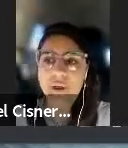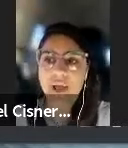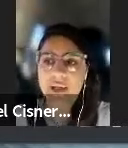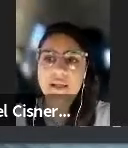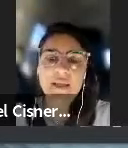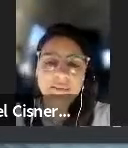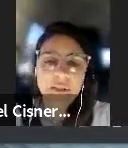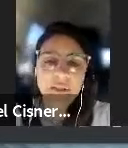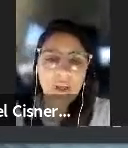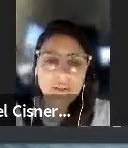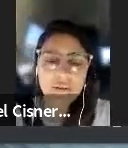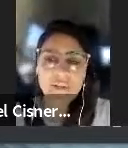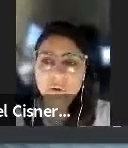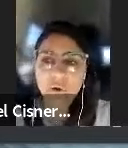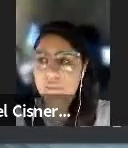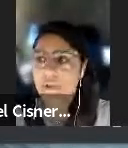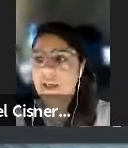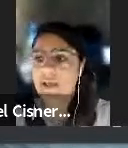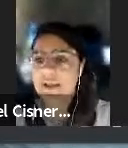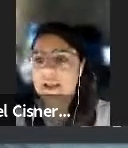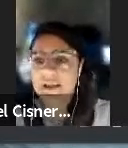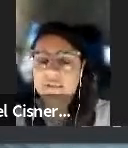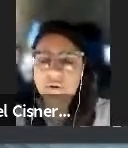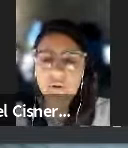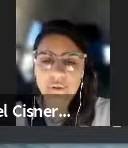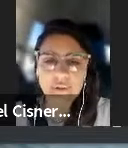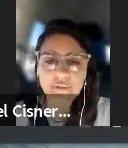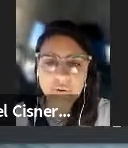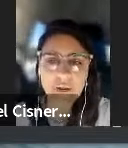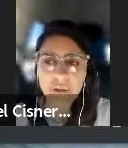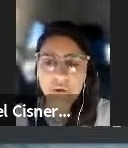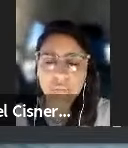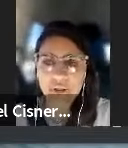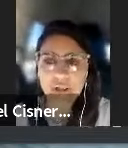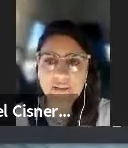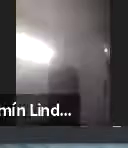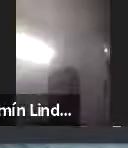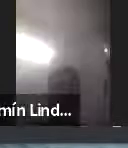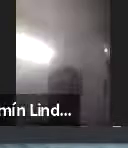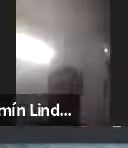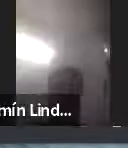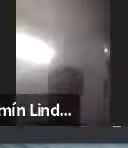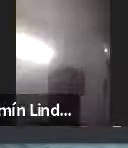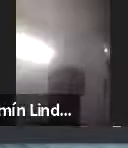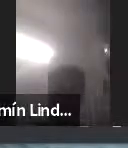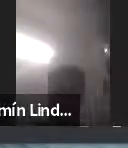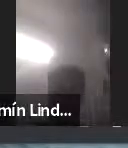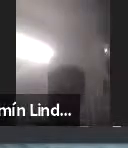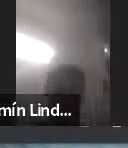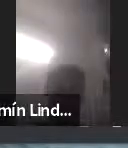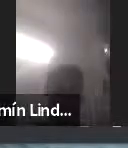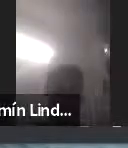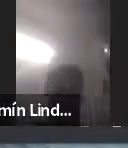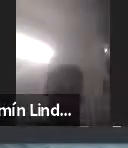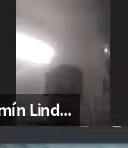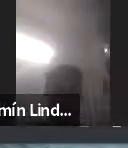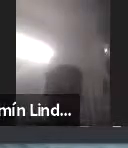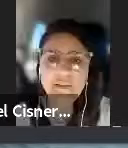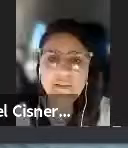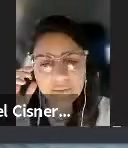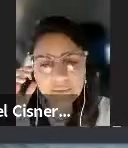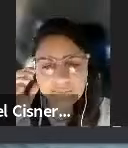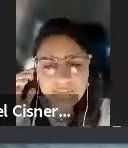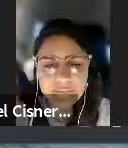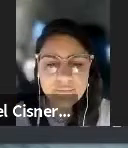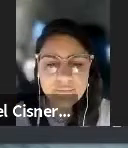pueden durar cinco años en órbita en el caso de los geostacionarios de comunicaciones como el ARSAT-1 y el ARSAT